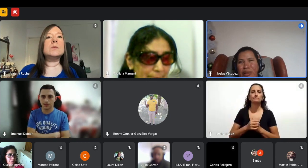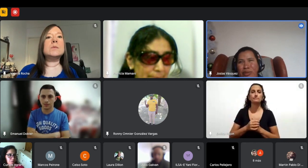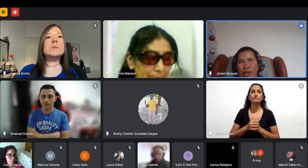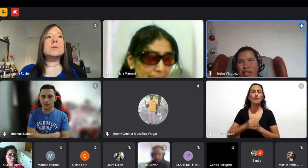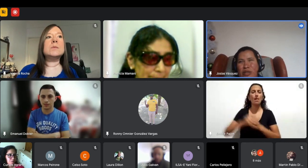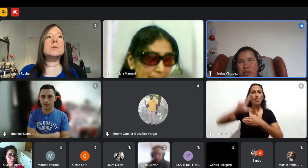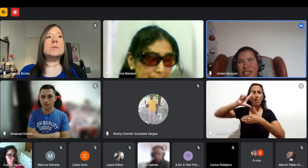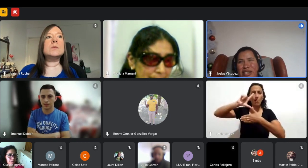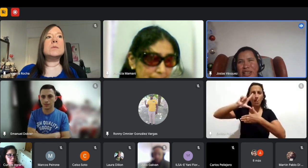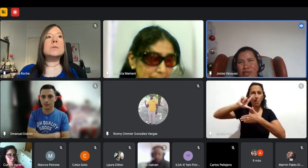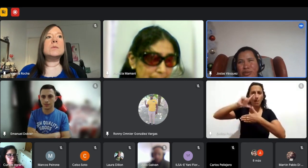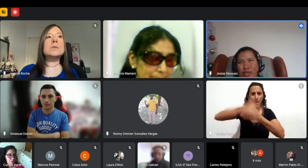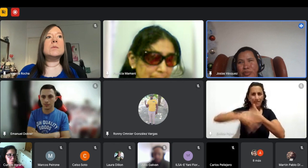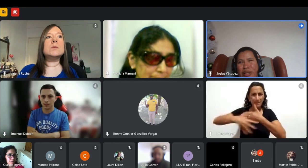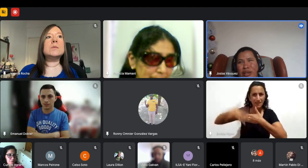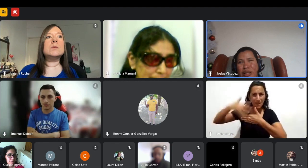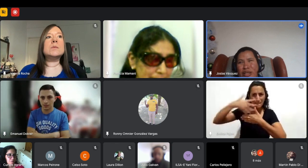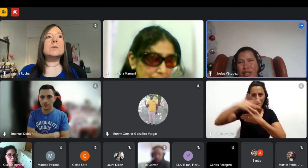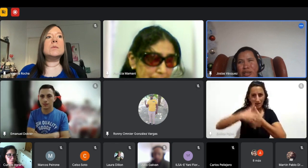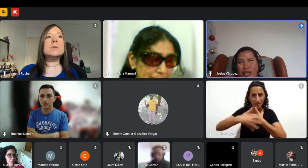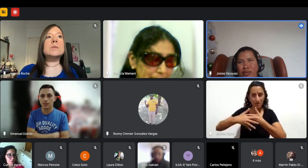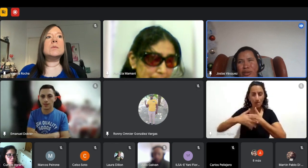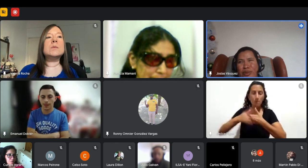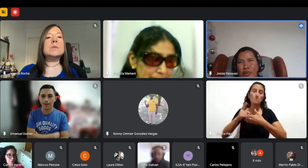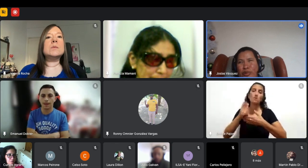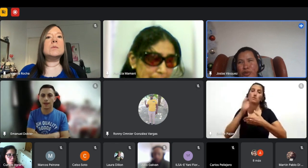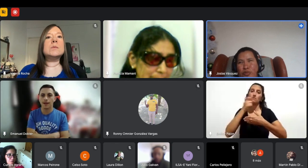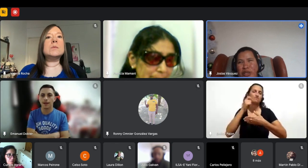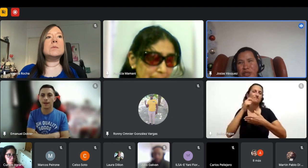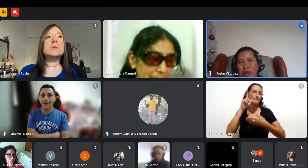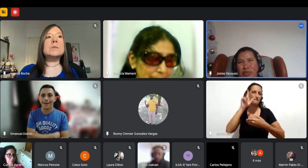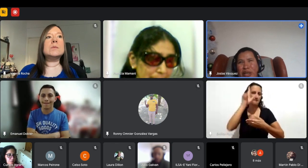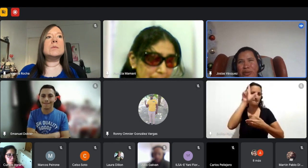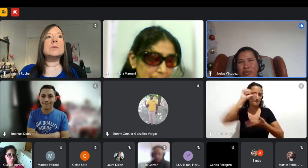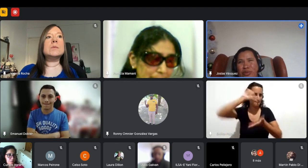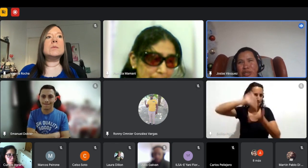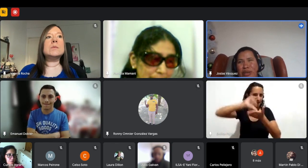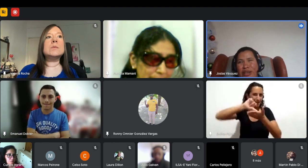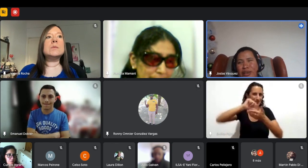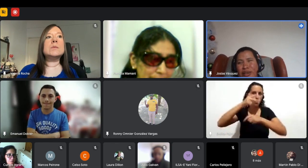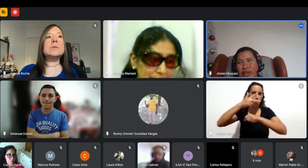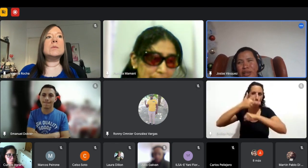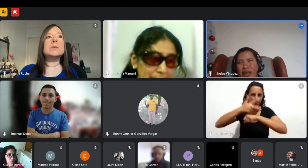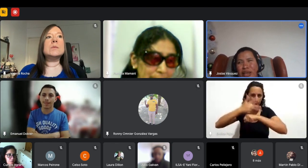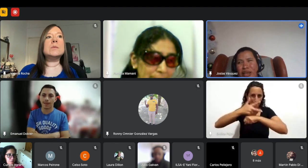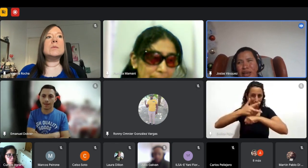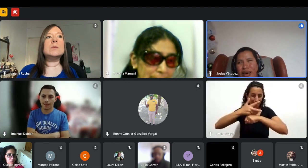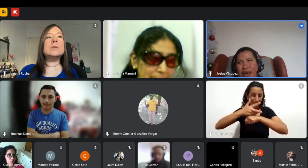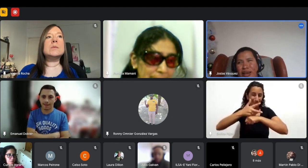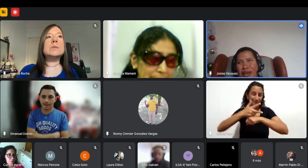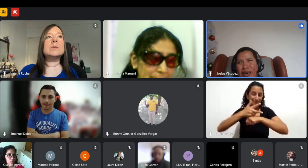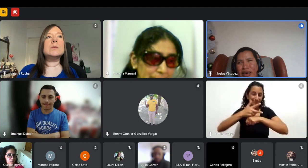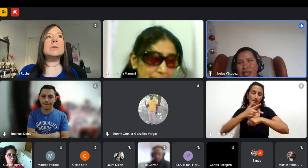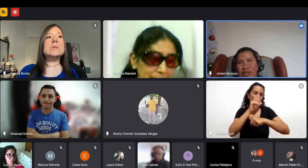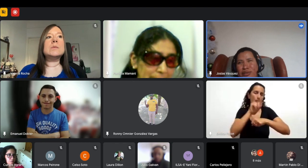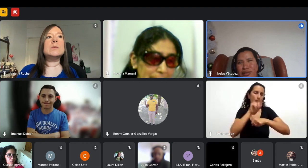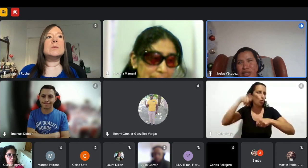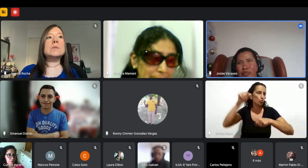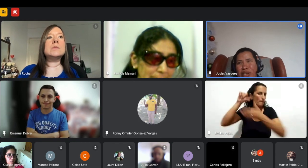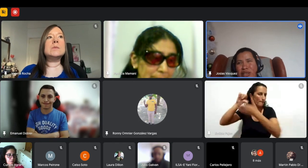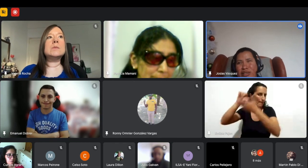bueno en especial en el caso de Guatemala no quiero hablar por otros países pero imagino que es muy similar hay